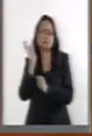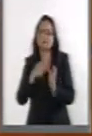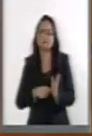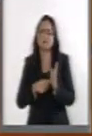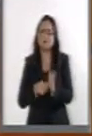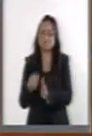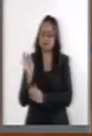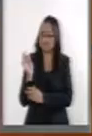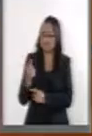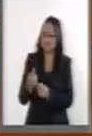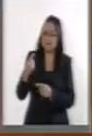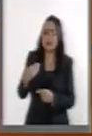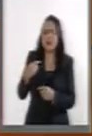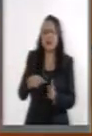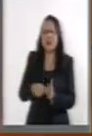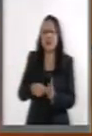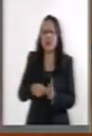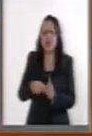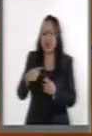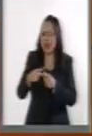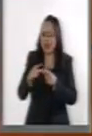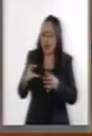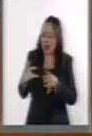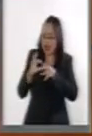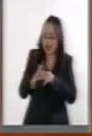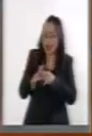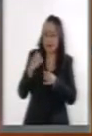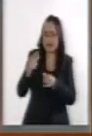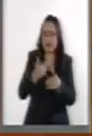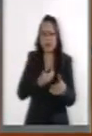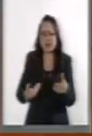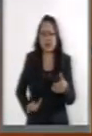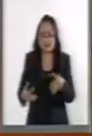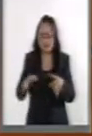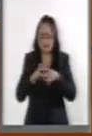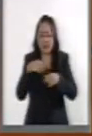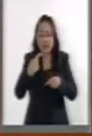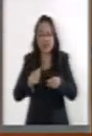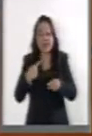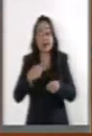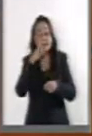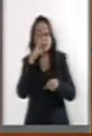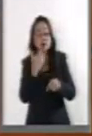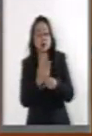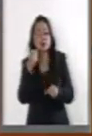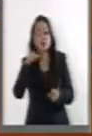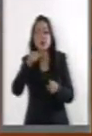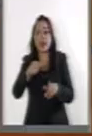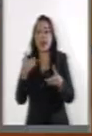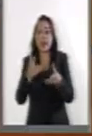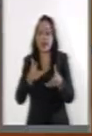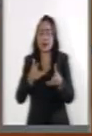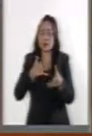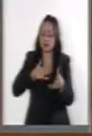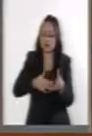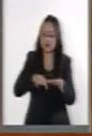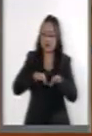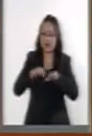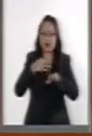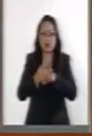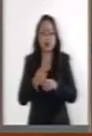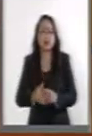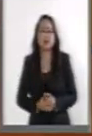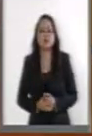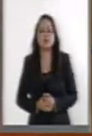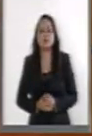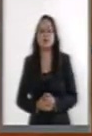sectorizado a una dependencia del Ejecutivo Federal fuera el encargado de impartir justicia laboral. Pero